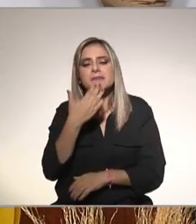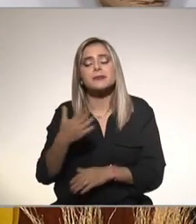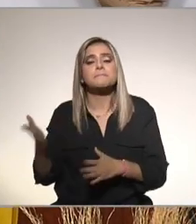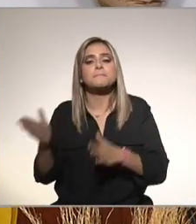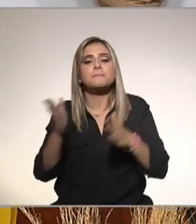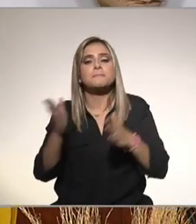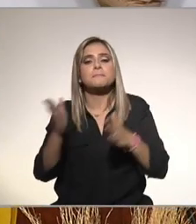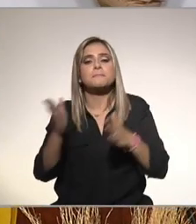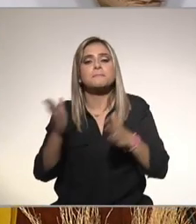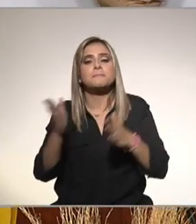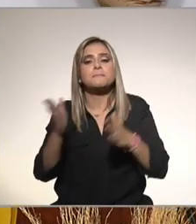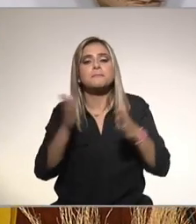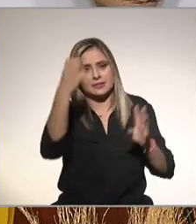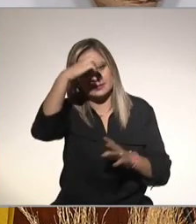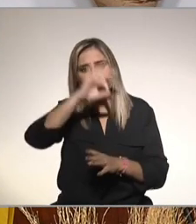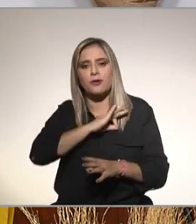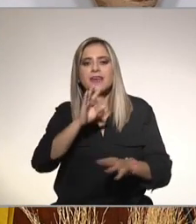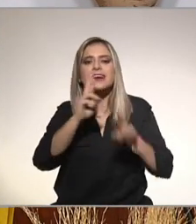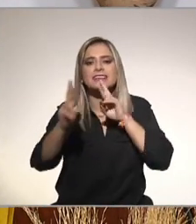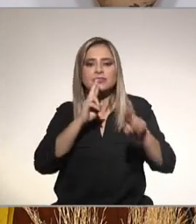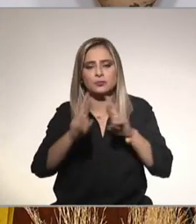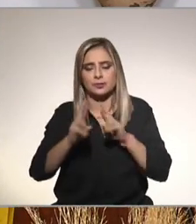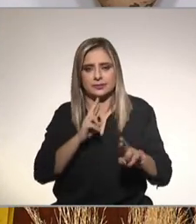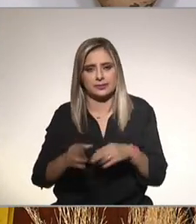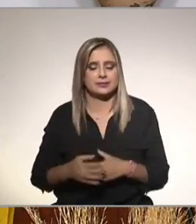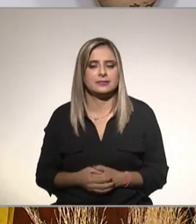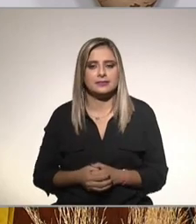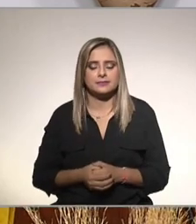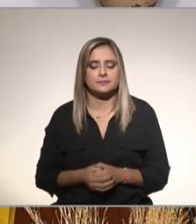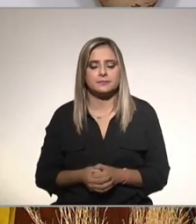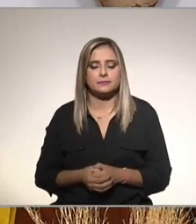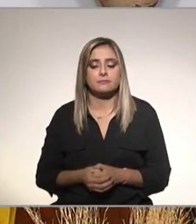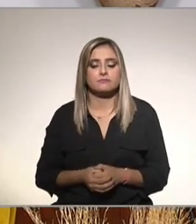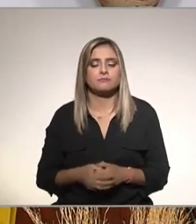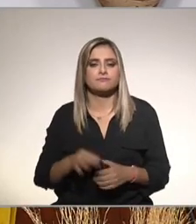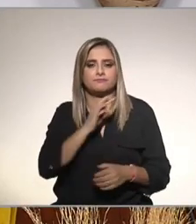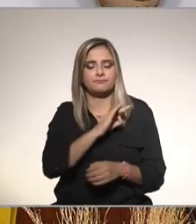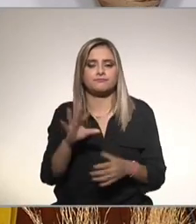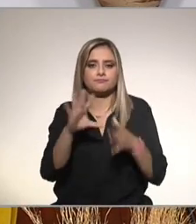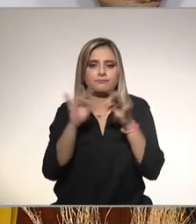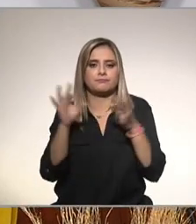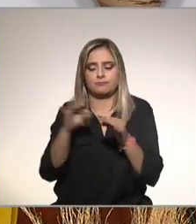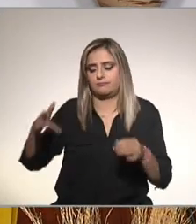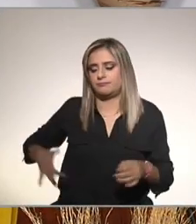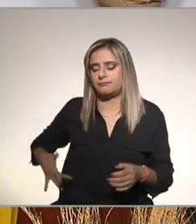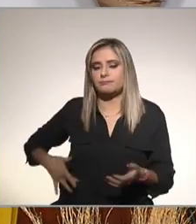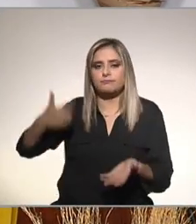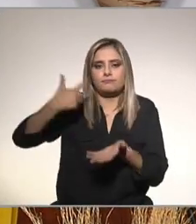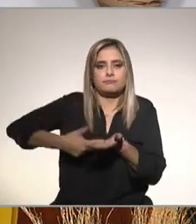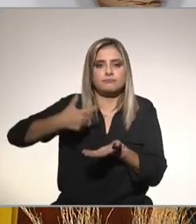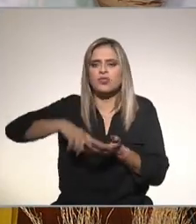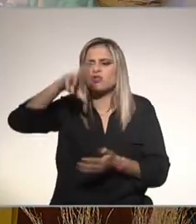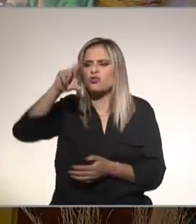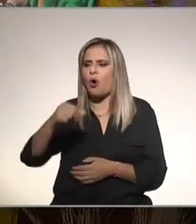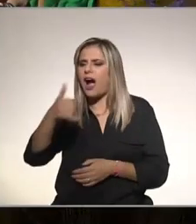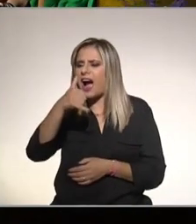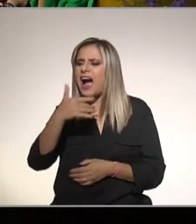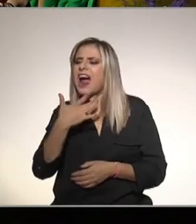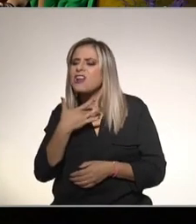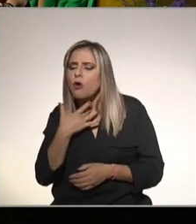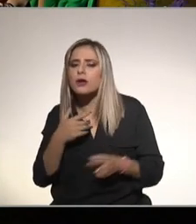especialistas a que nos contesten todas las dudas que tienen que si podemos aclarar una vez más lo de hígado graso no alcohólico contra